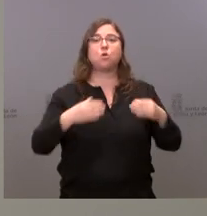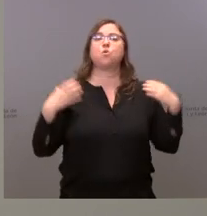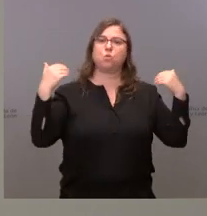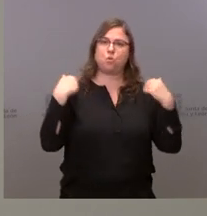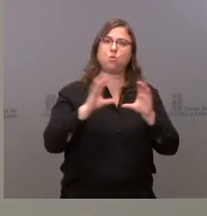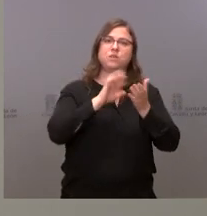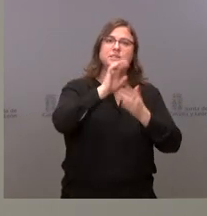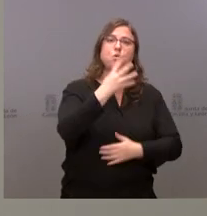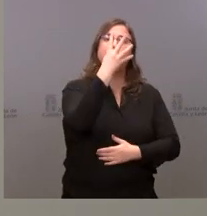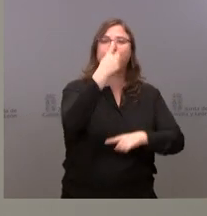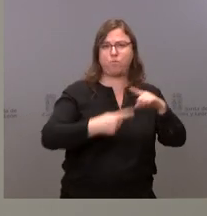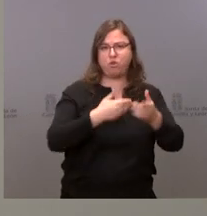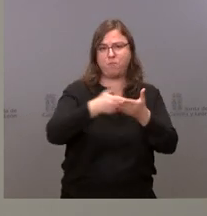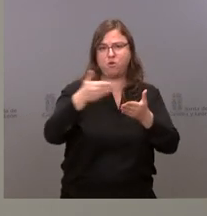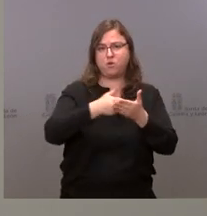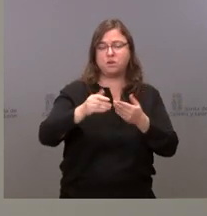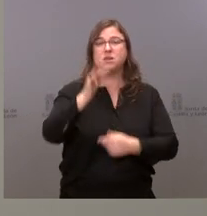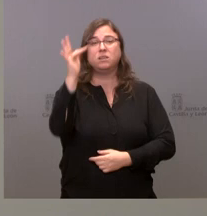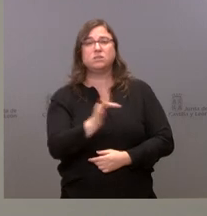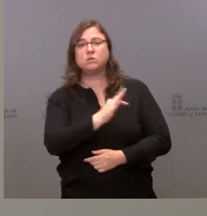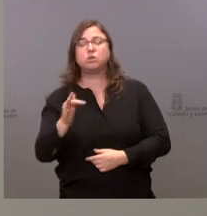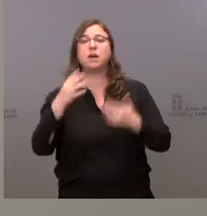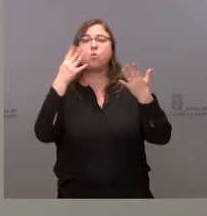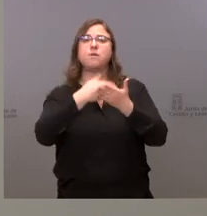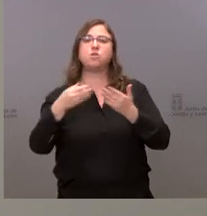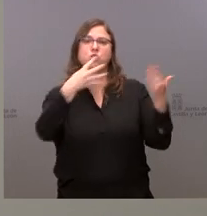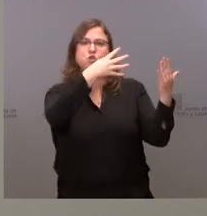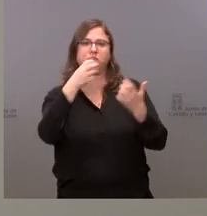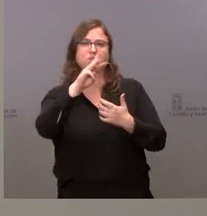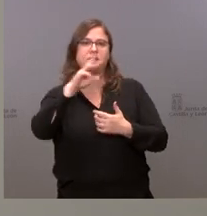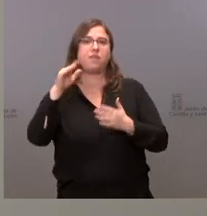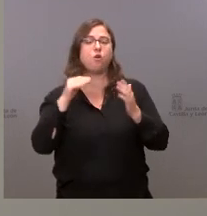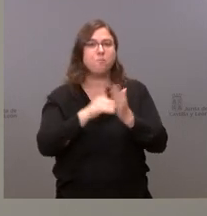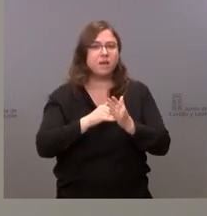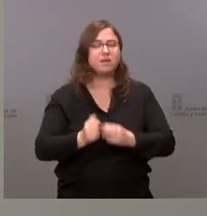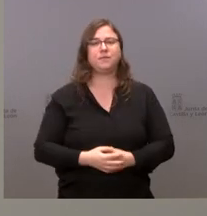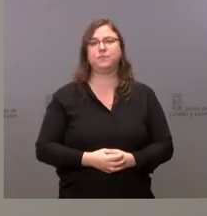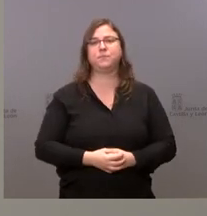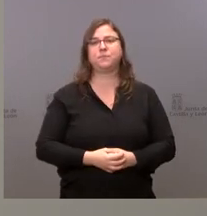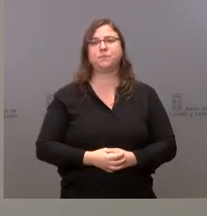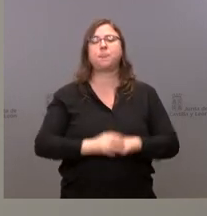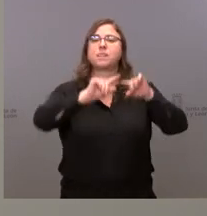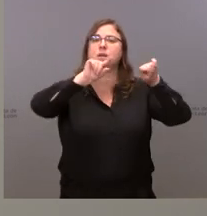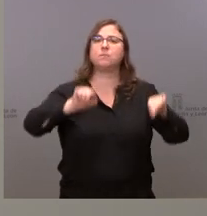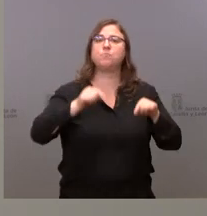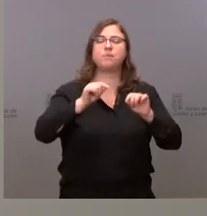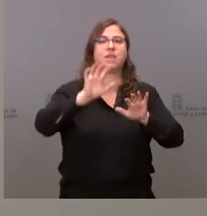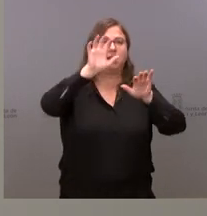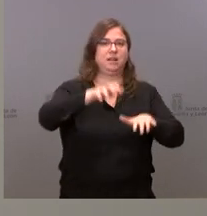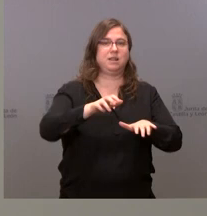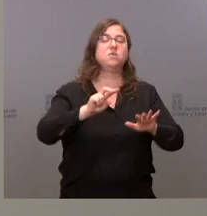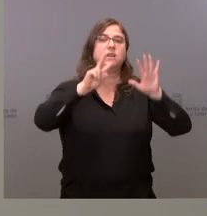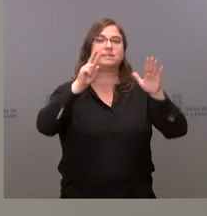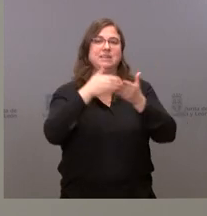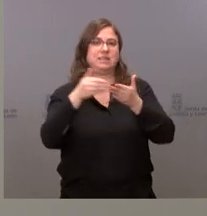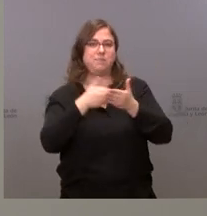Junta de 4.500 y una inversión total asociada de 9.935.472, para la provincia de León 7